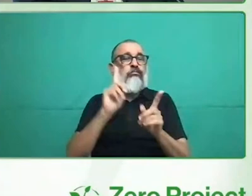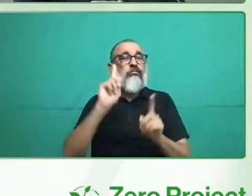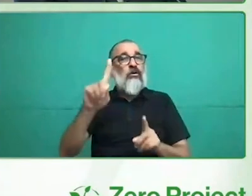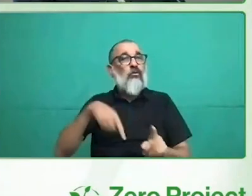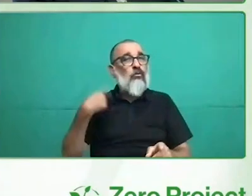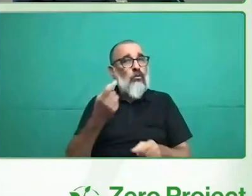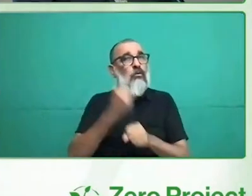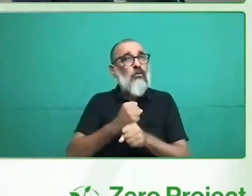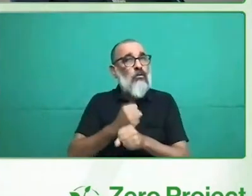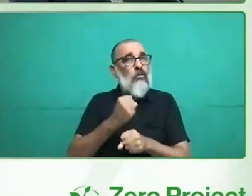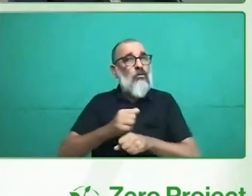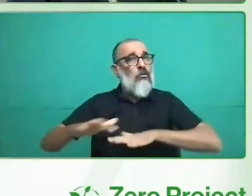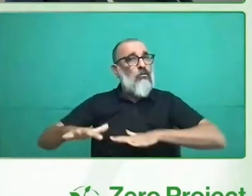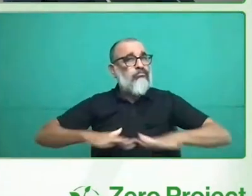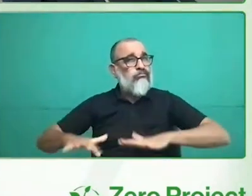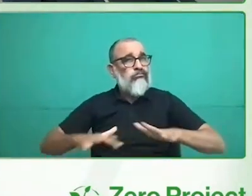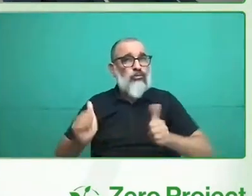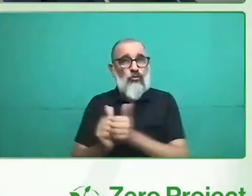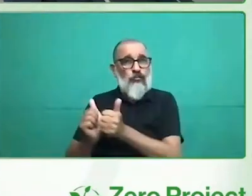Nada más, muchas gracias.